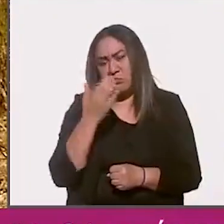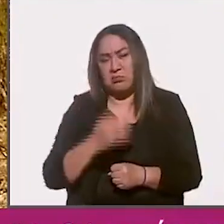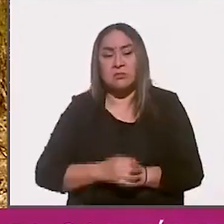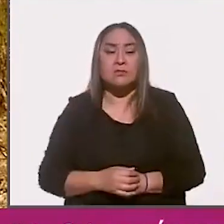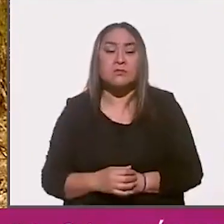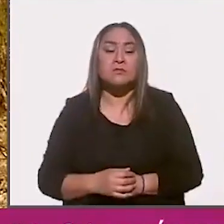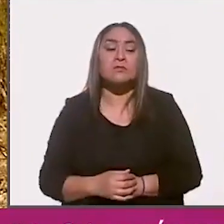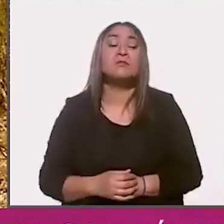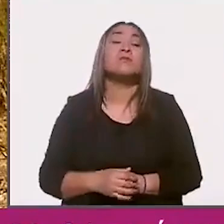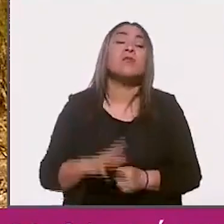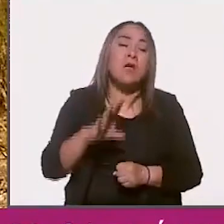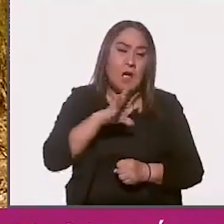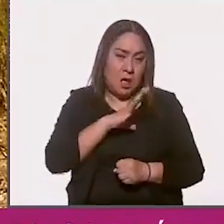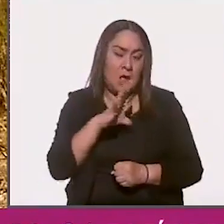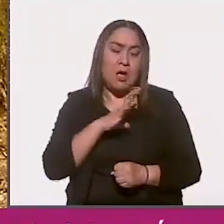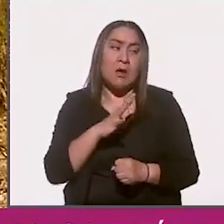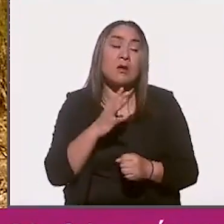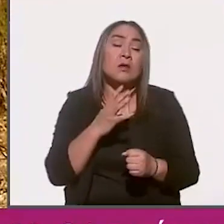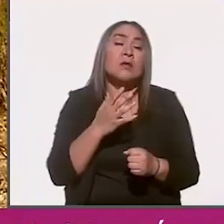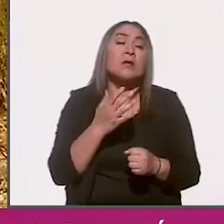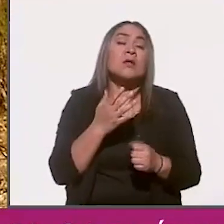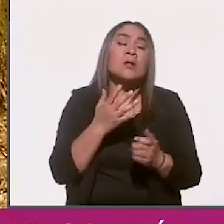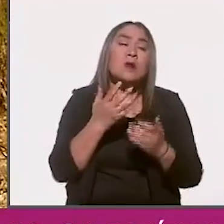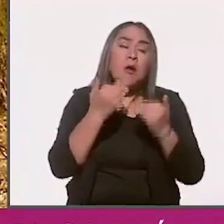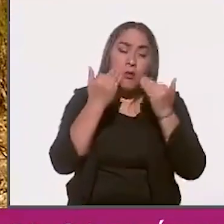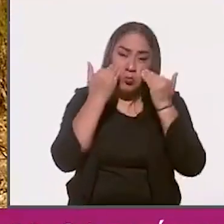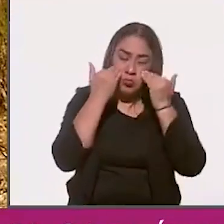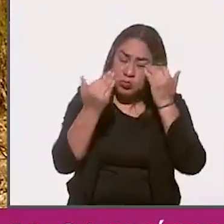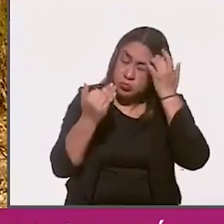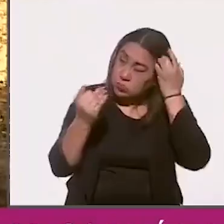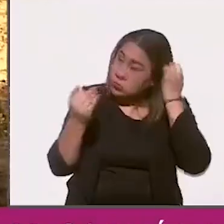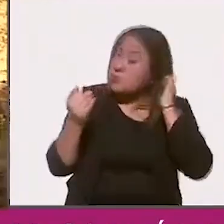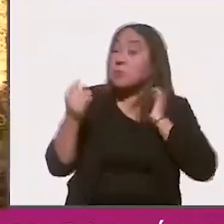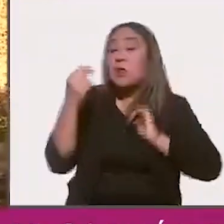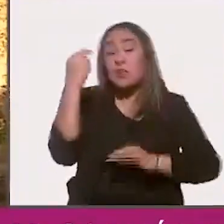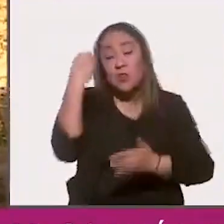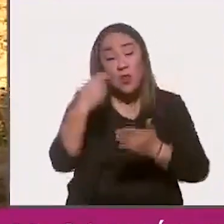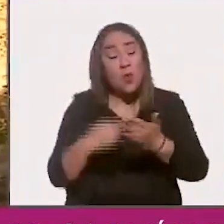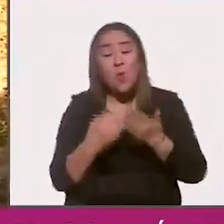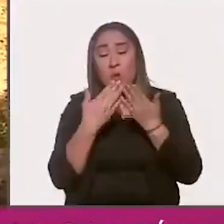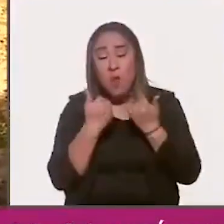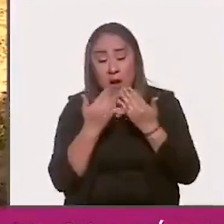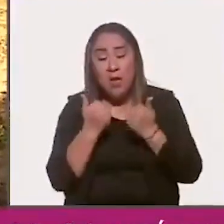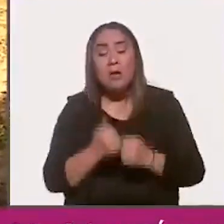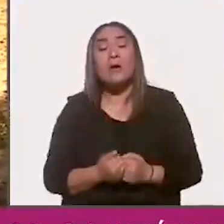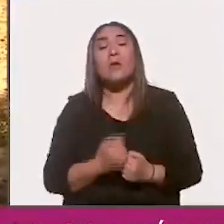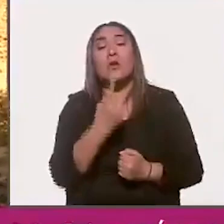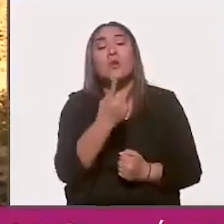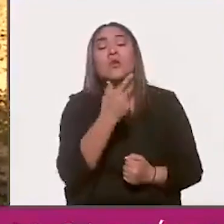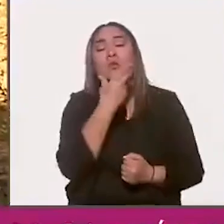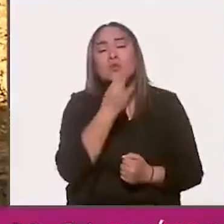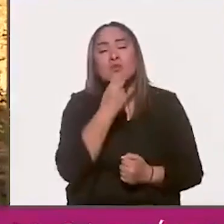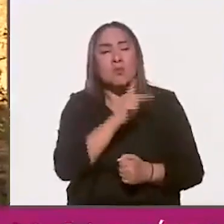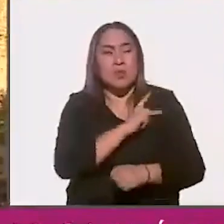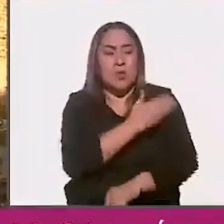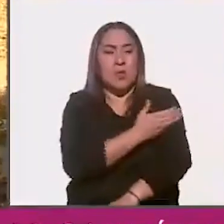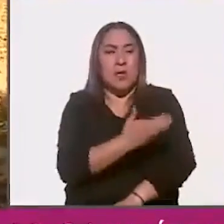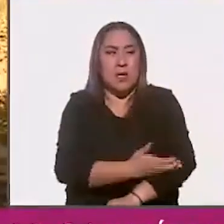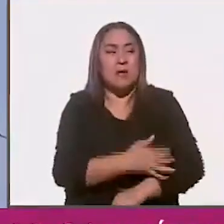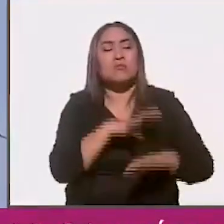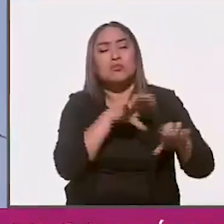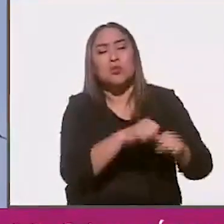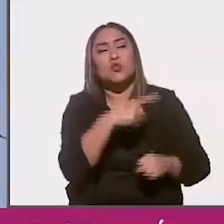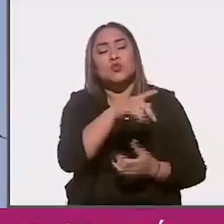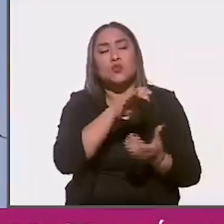nosotros. Hay una resolución presidencial, lo cual no viene en su nombre. Levantaron a un compañero y su